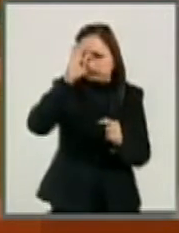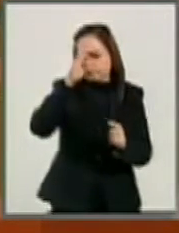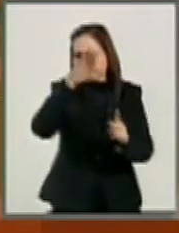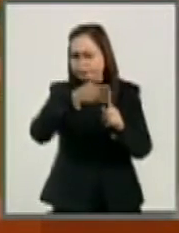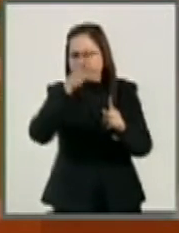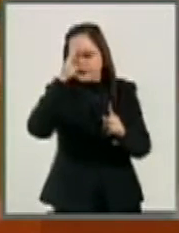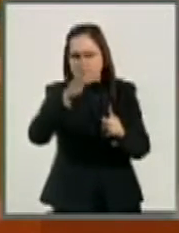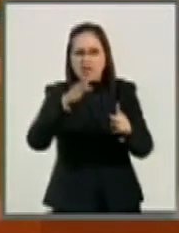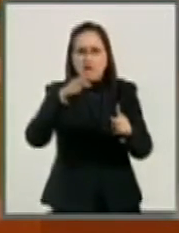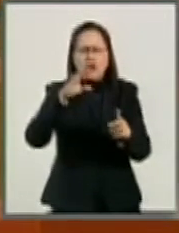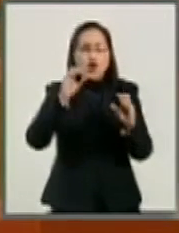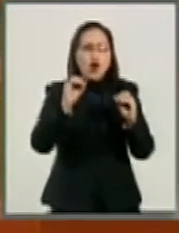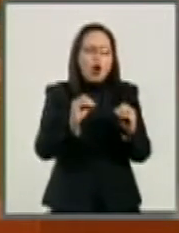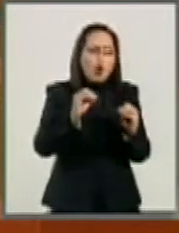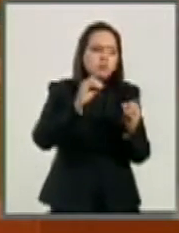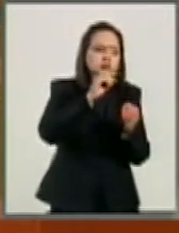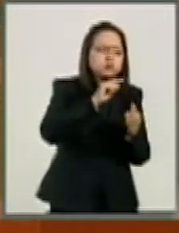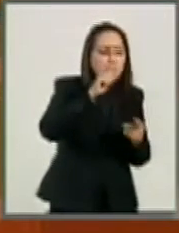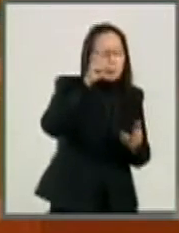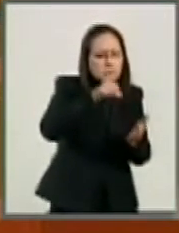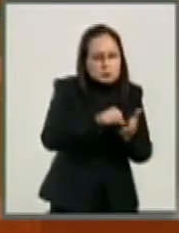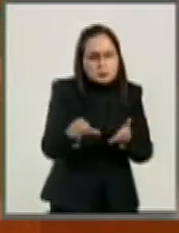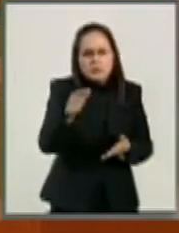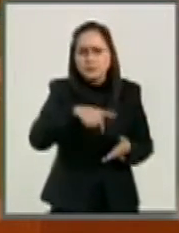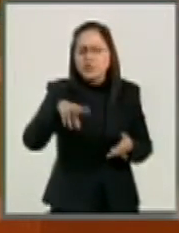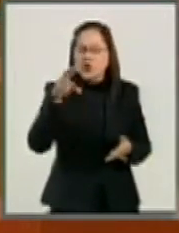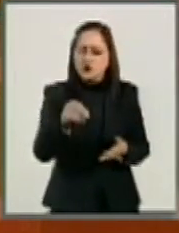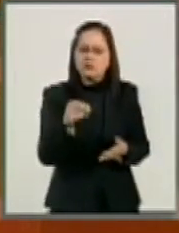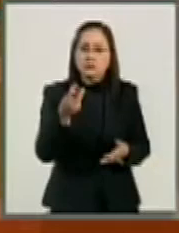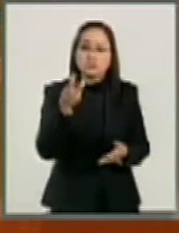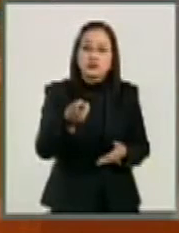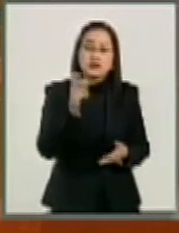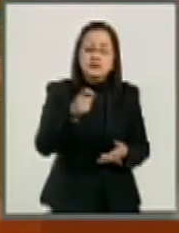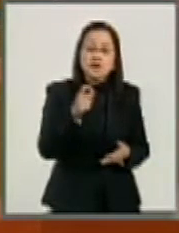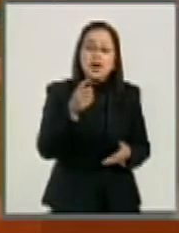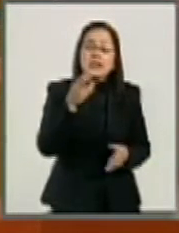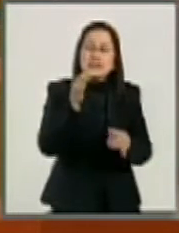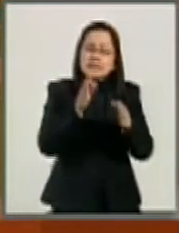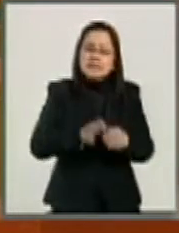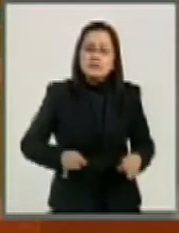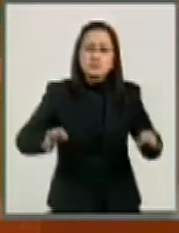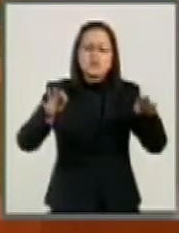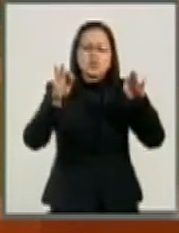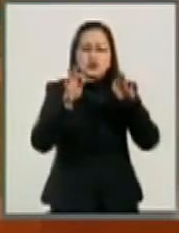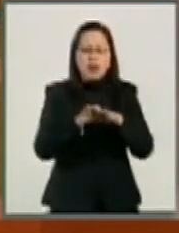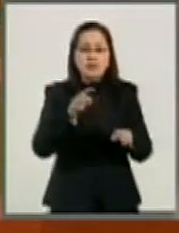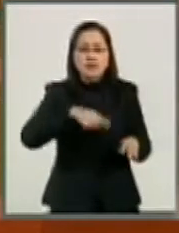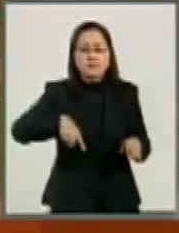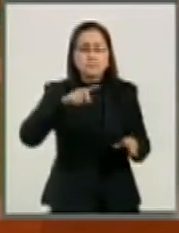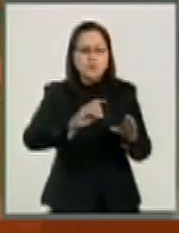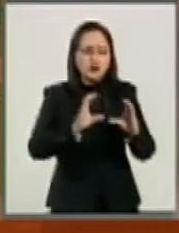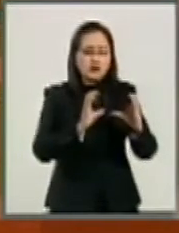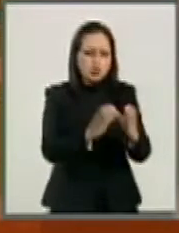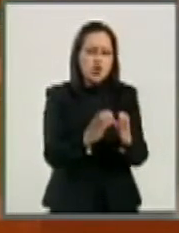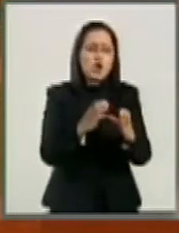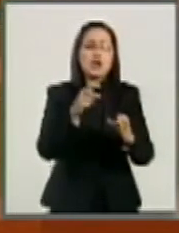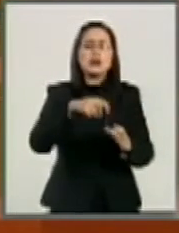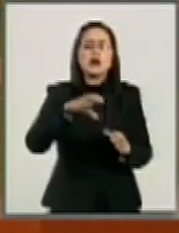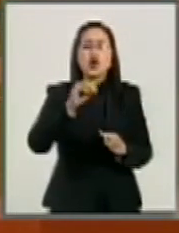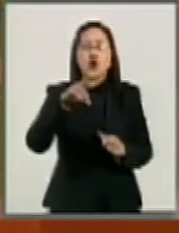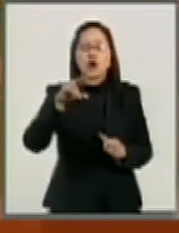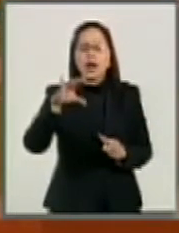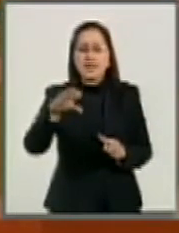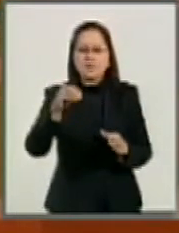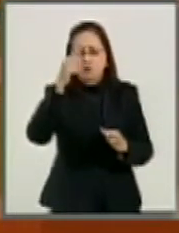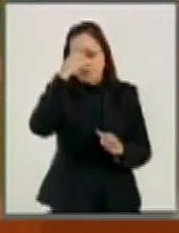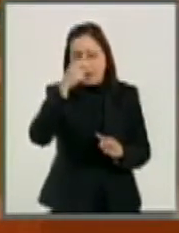censuras sexenales, es indispensable que organismos como el Consejo Nacional para la Evaluación de